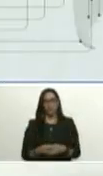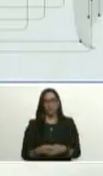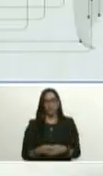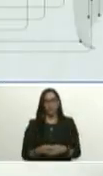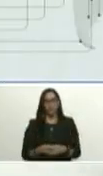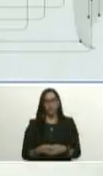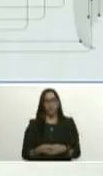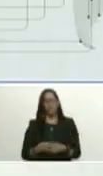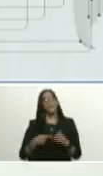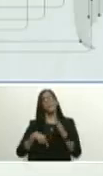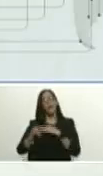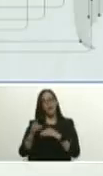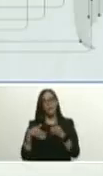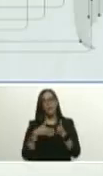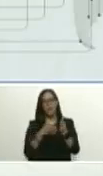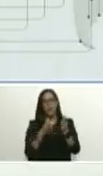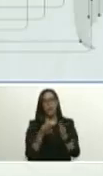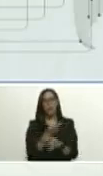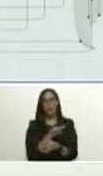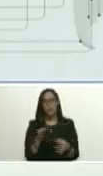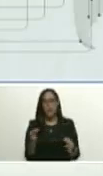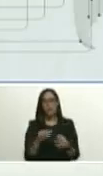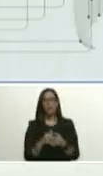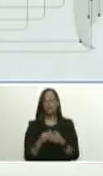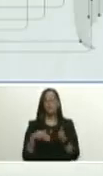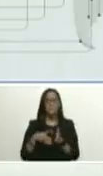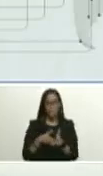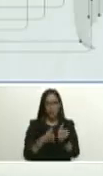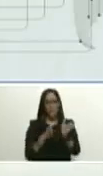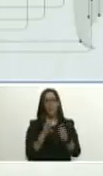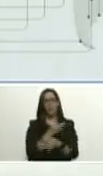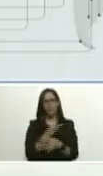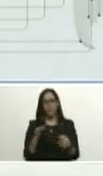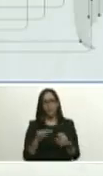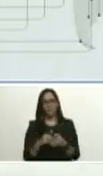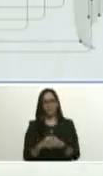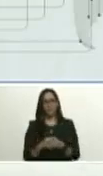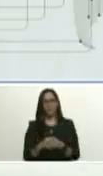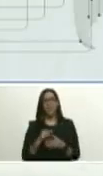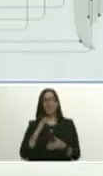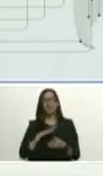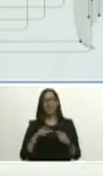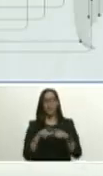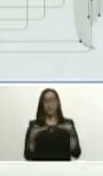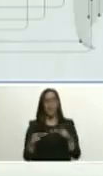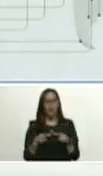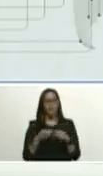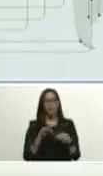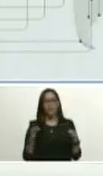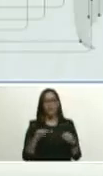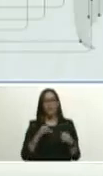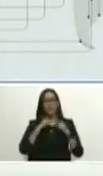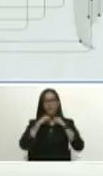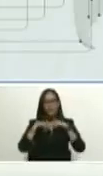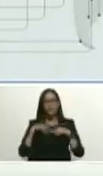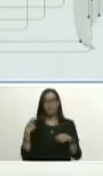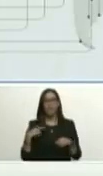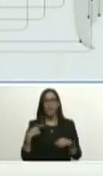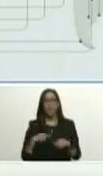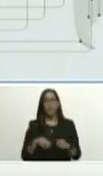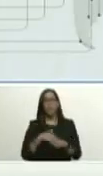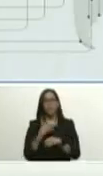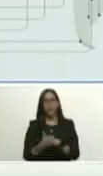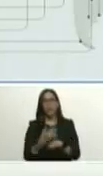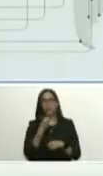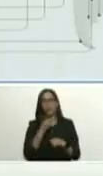vamos por el camino correcto vamos por el camino correcto estamos del lado correcto de la historia tenemos un plan tenemos un